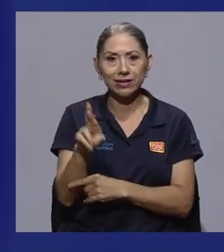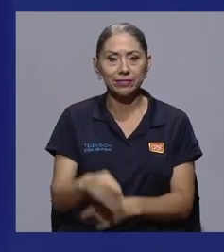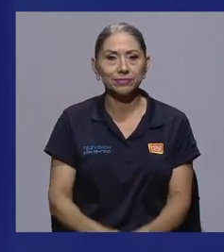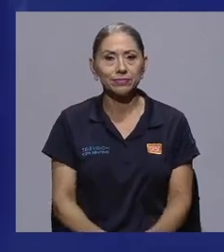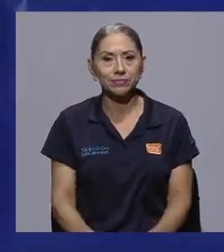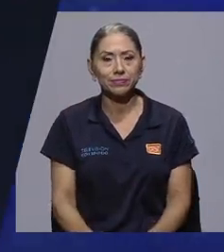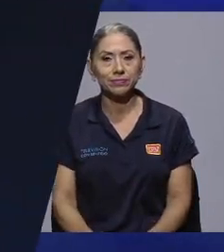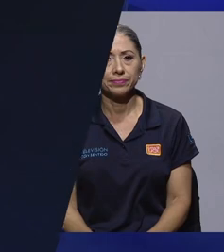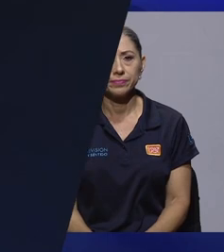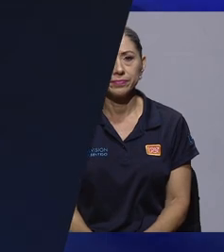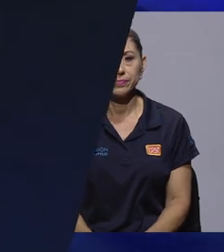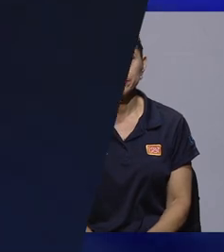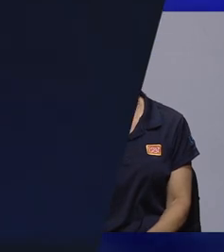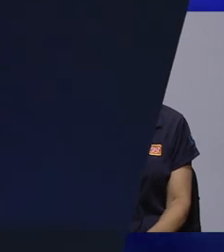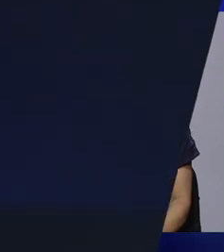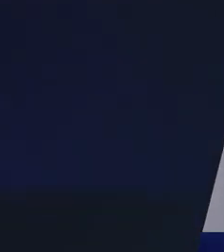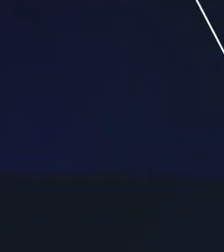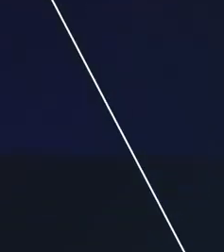UCR.